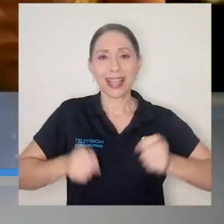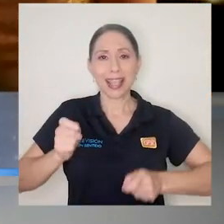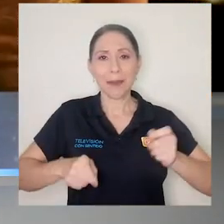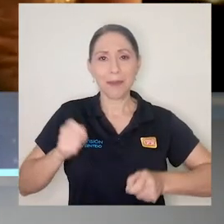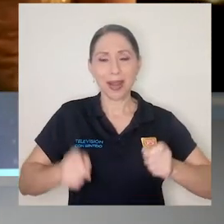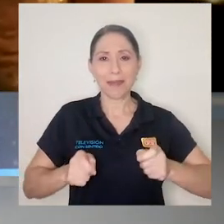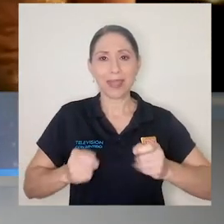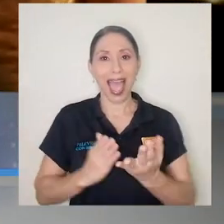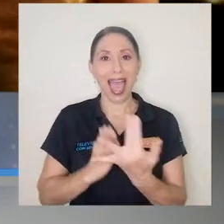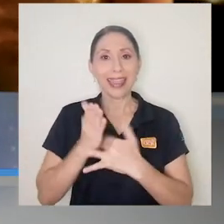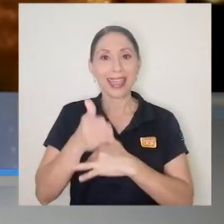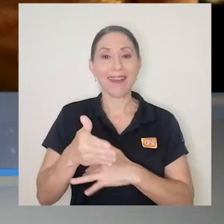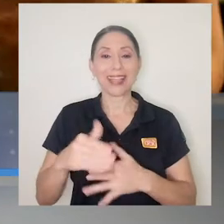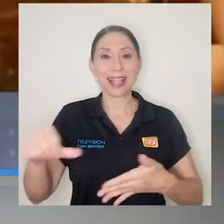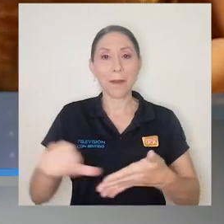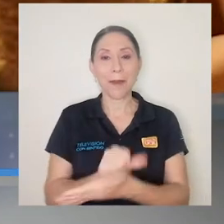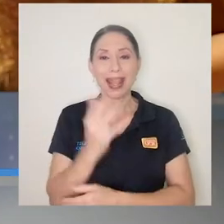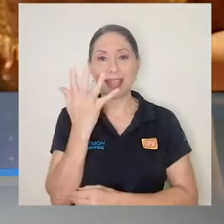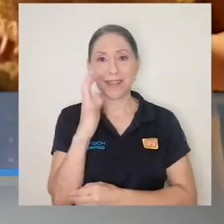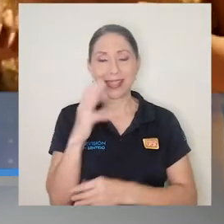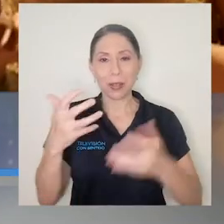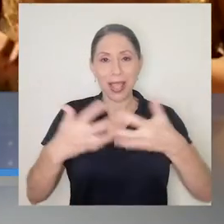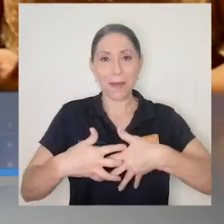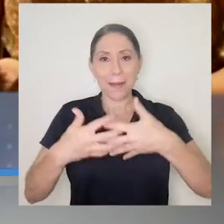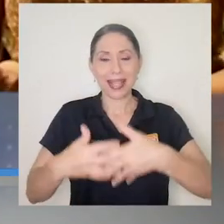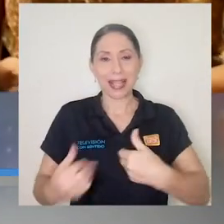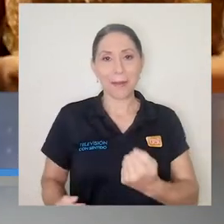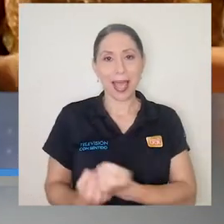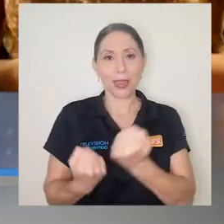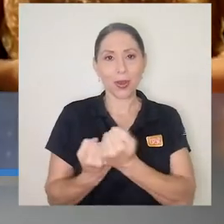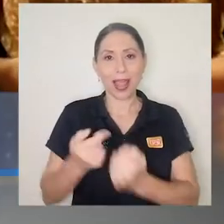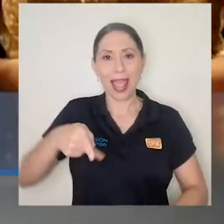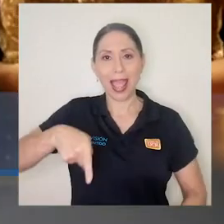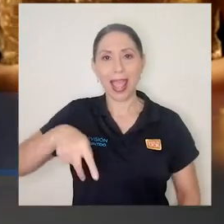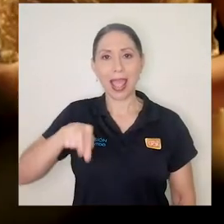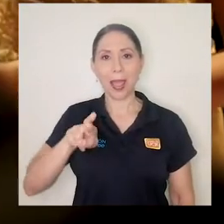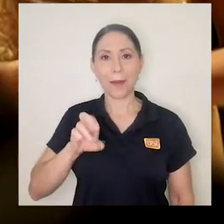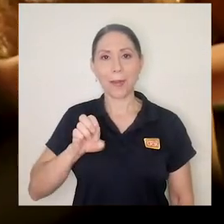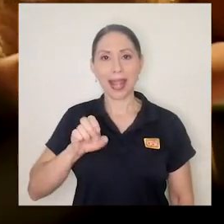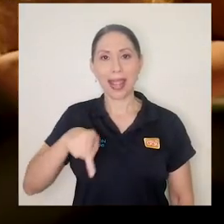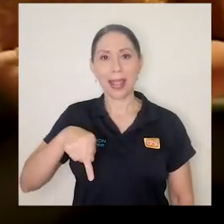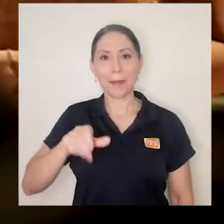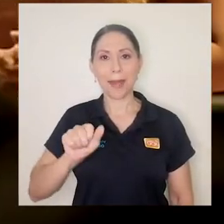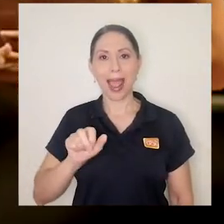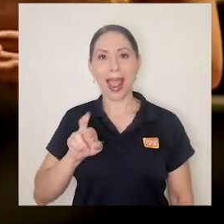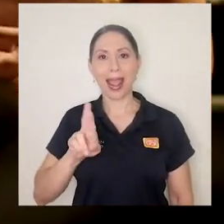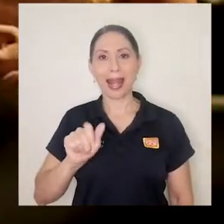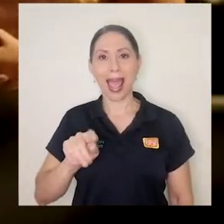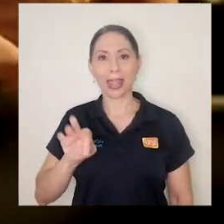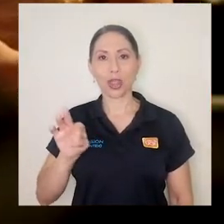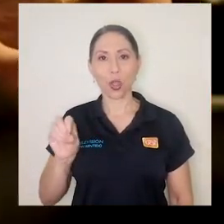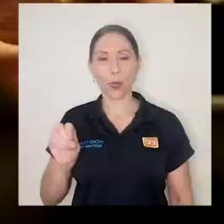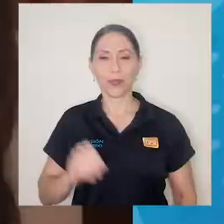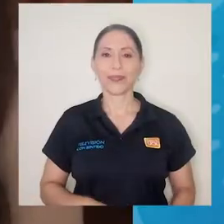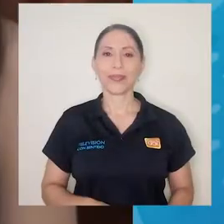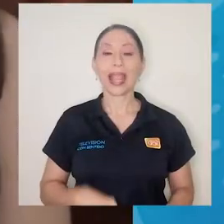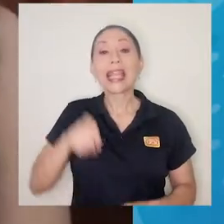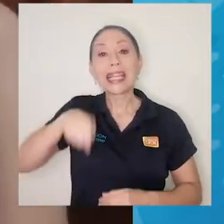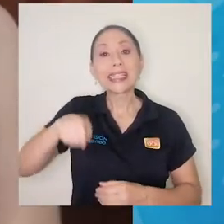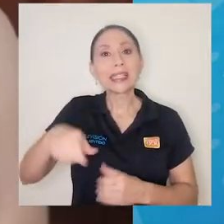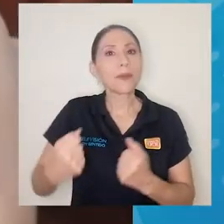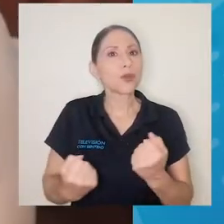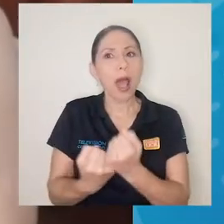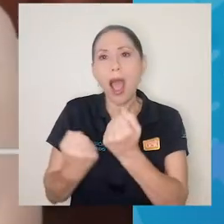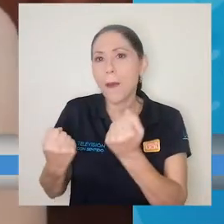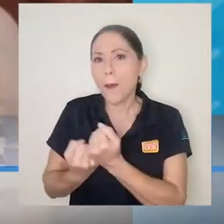septiembre a través de la página de Facebook de la empresa patrocinadora, Preparato. Y entonces necesitamos apoyo, cualquier